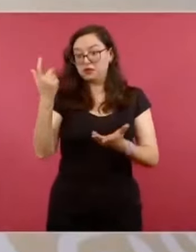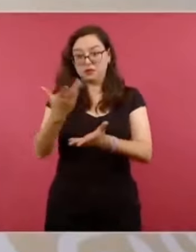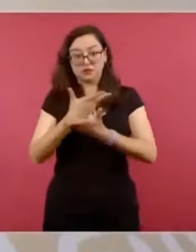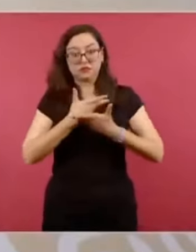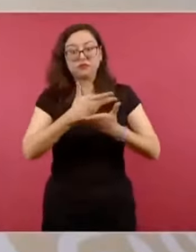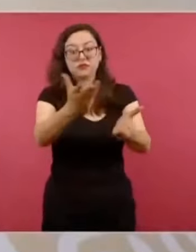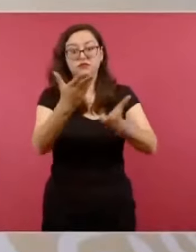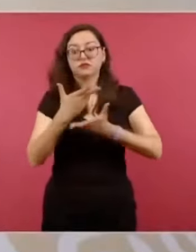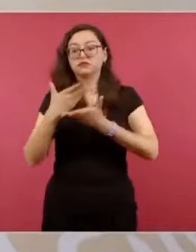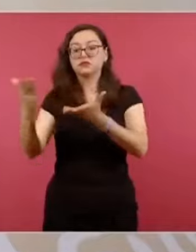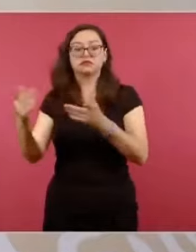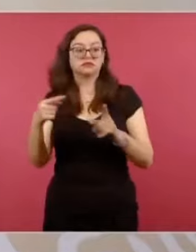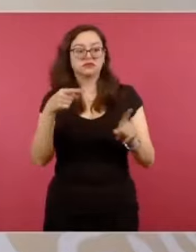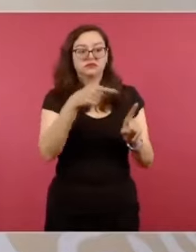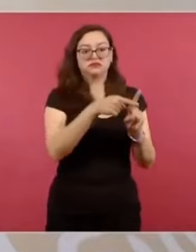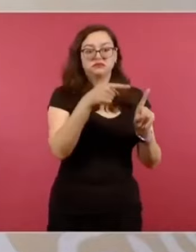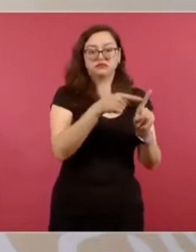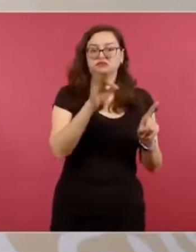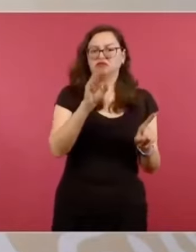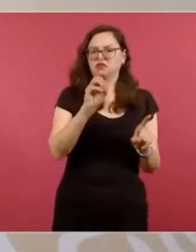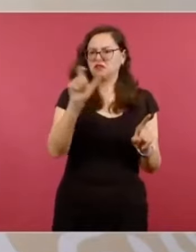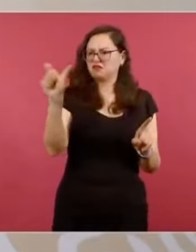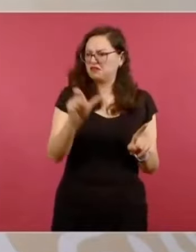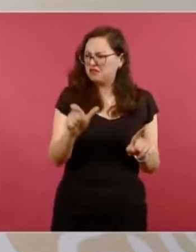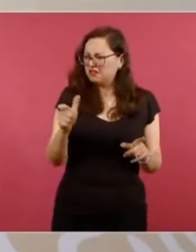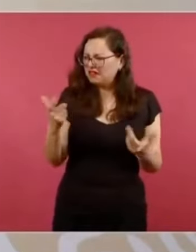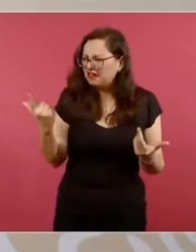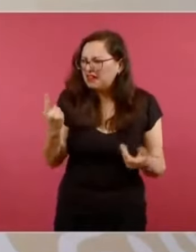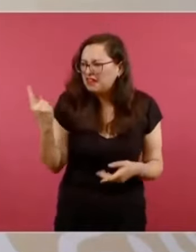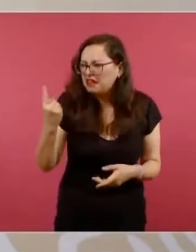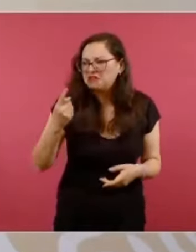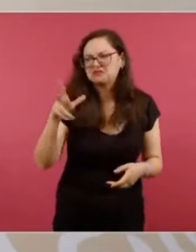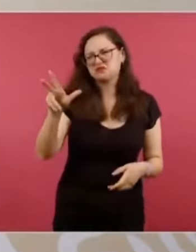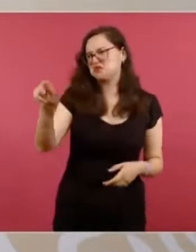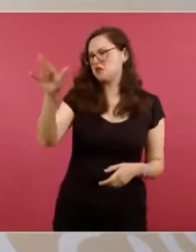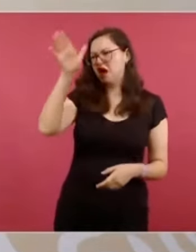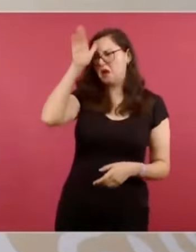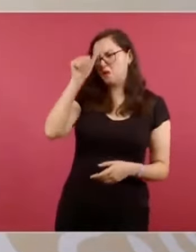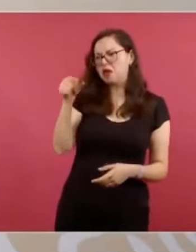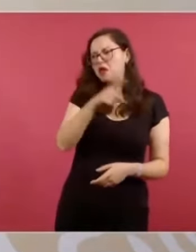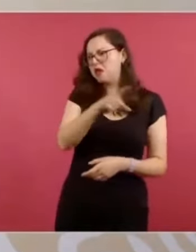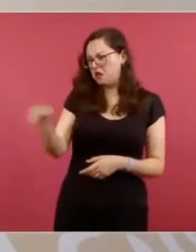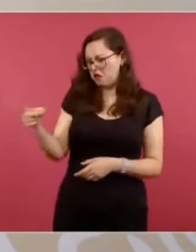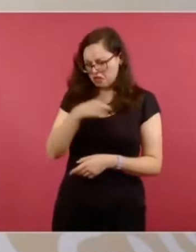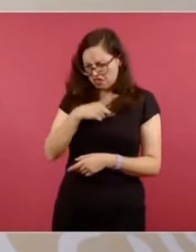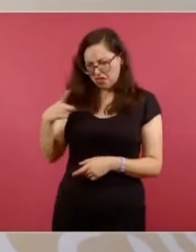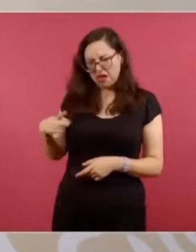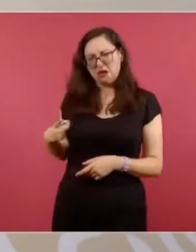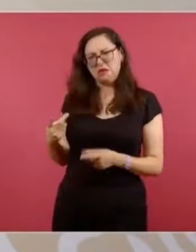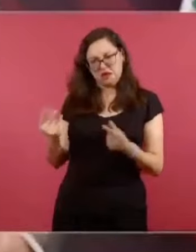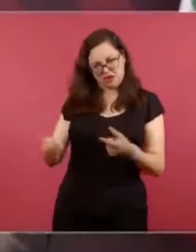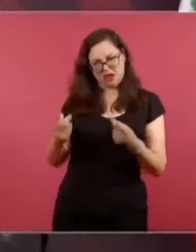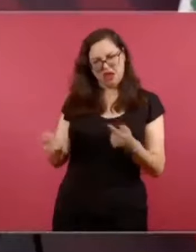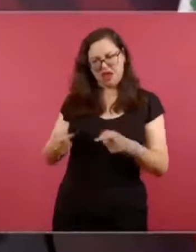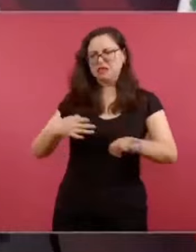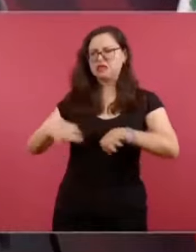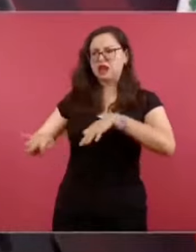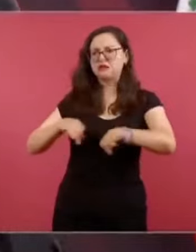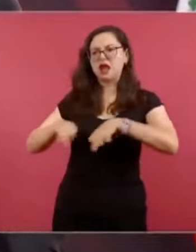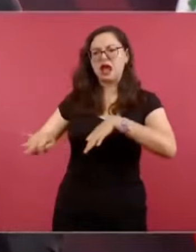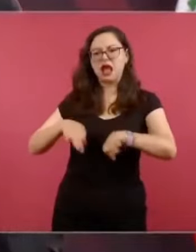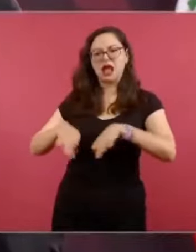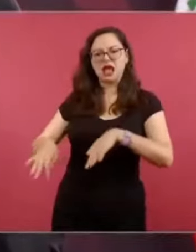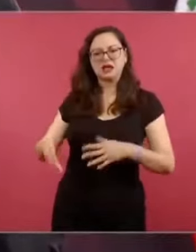hay que ponerlos a trabajar como si no hubiesen trabajado los adultos mayores toda la vida.